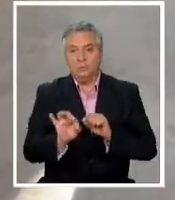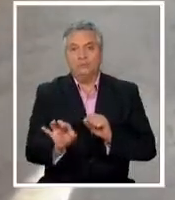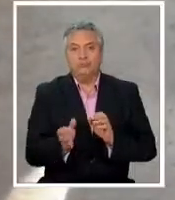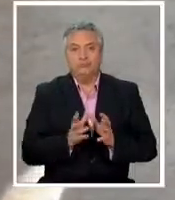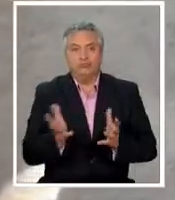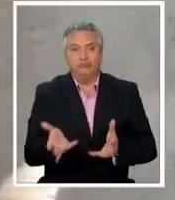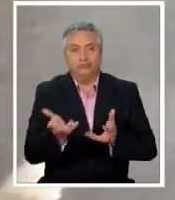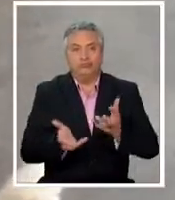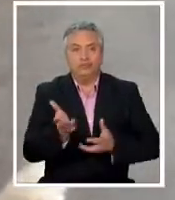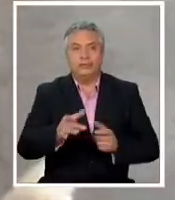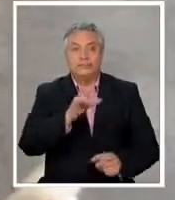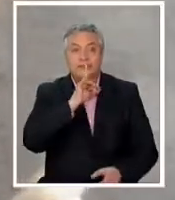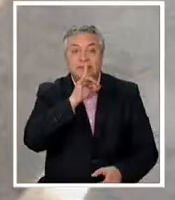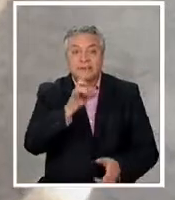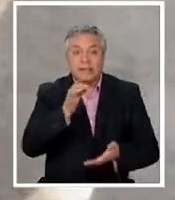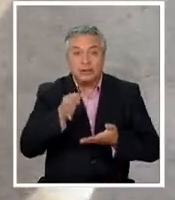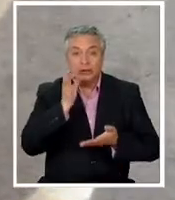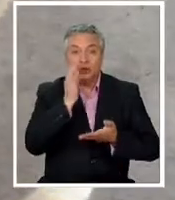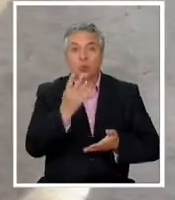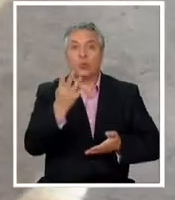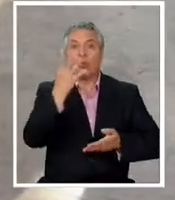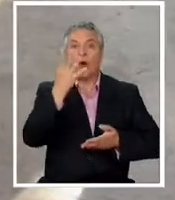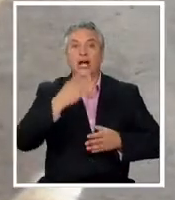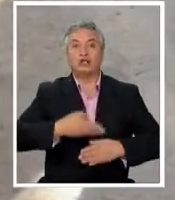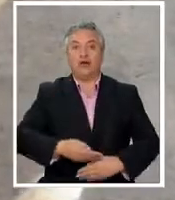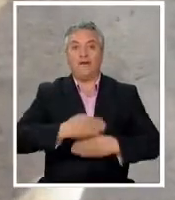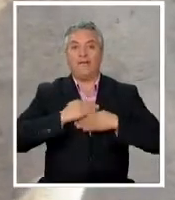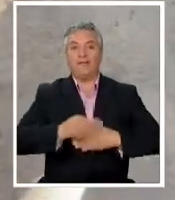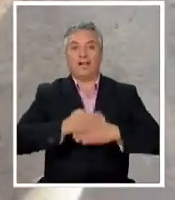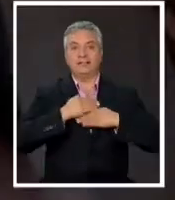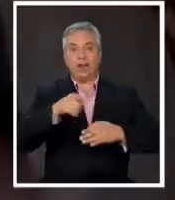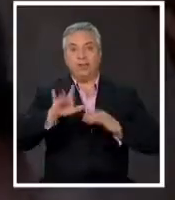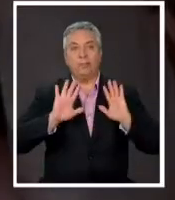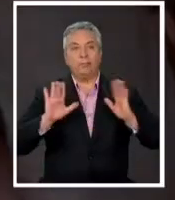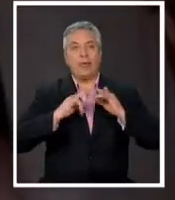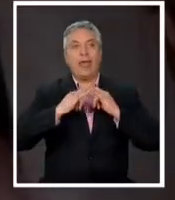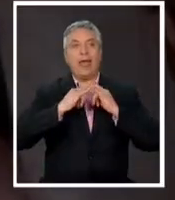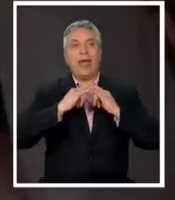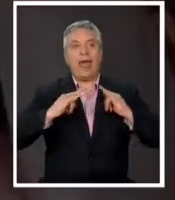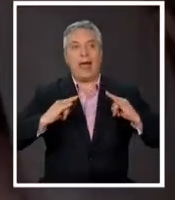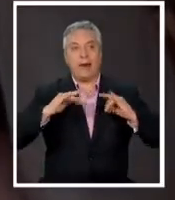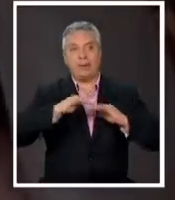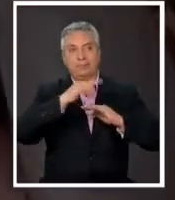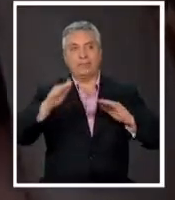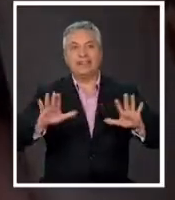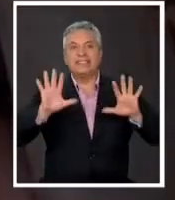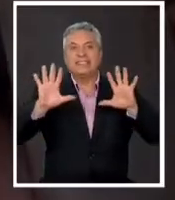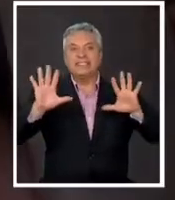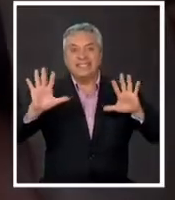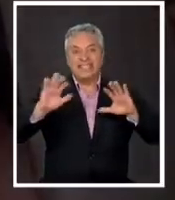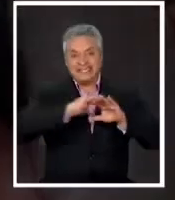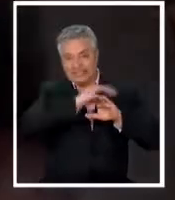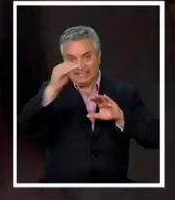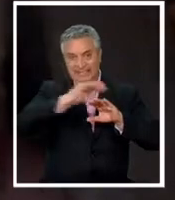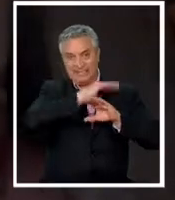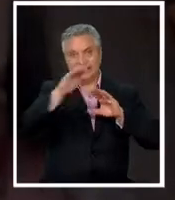una taza de té y las cuatro frazadas en su cama al interior de esta carpa que cubre con al menos 10 capas de nylon.